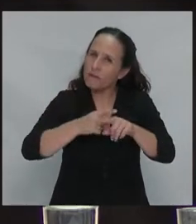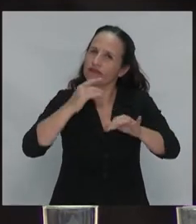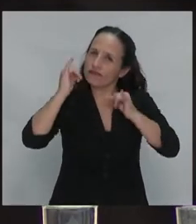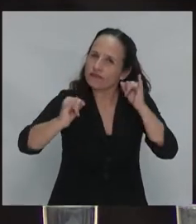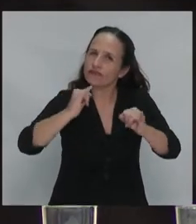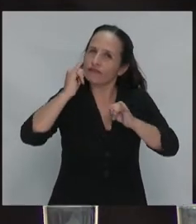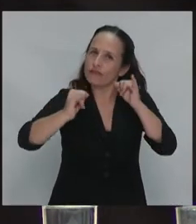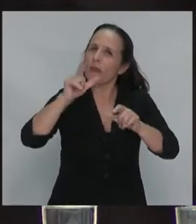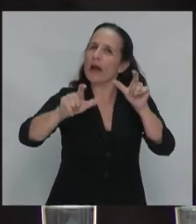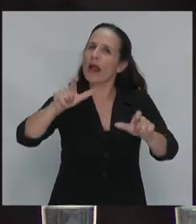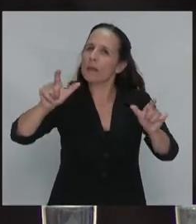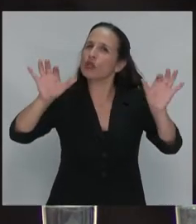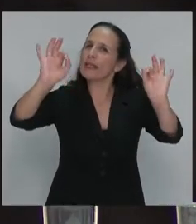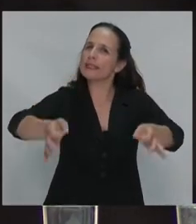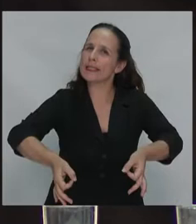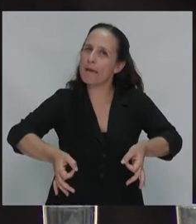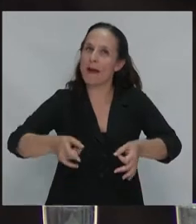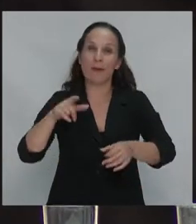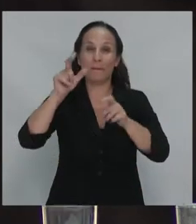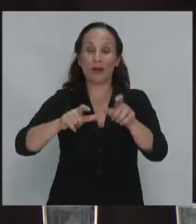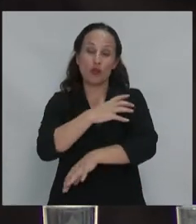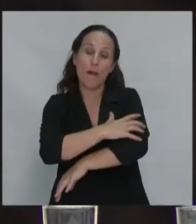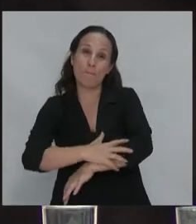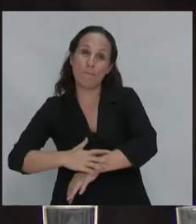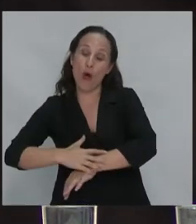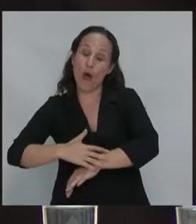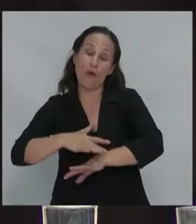en la gente que ha salido de la pobreza